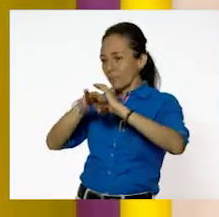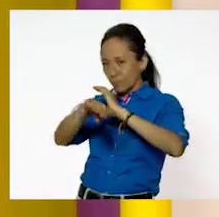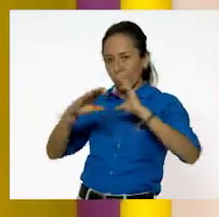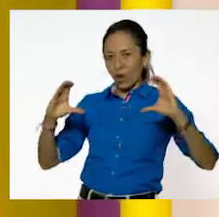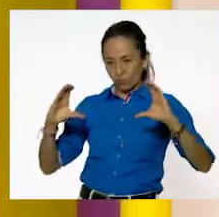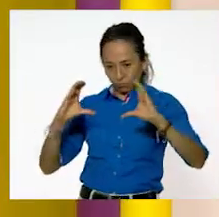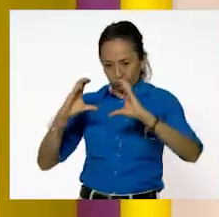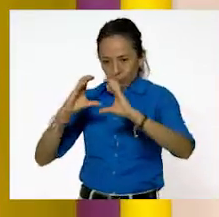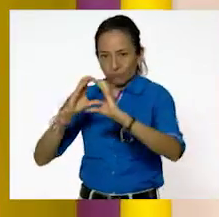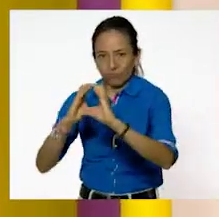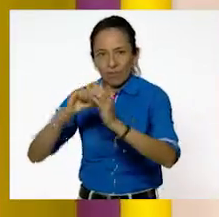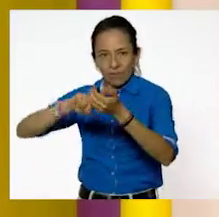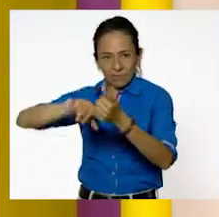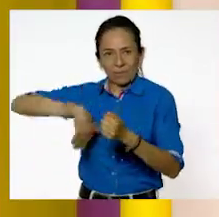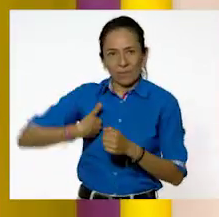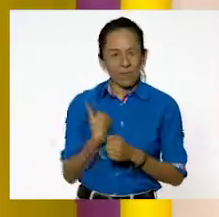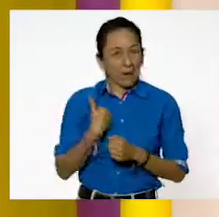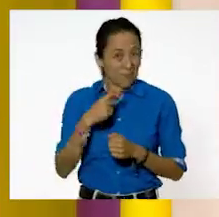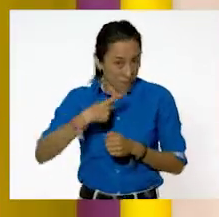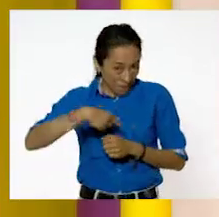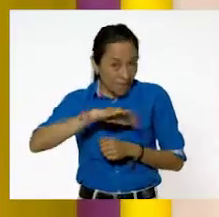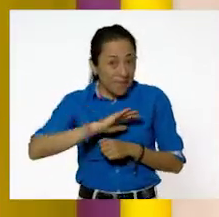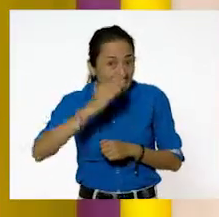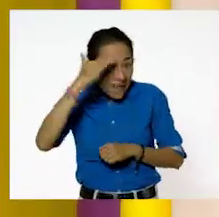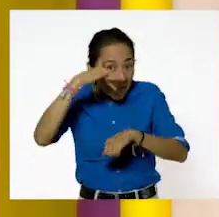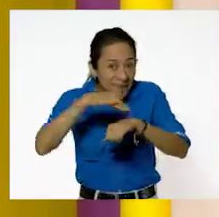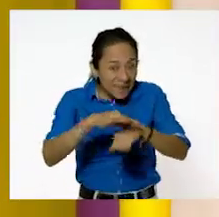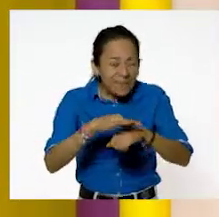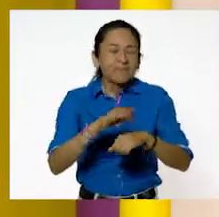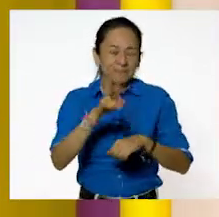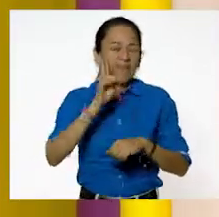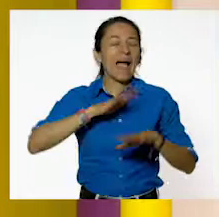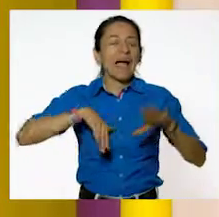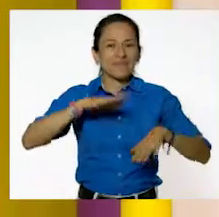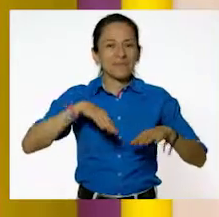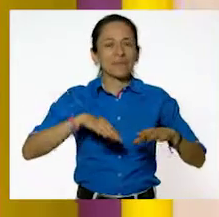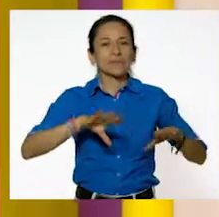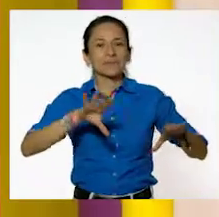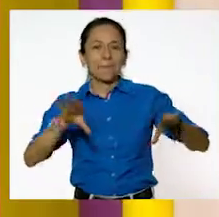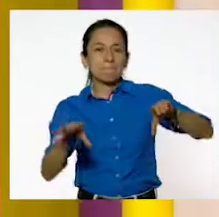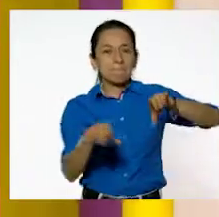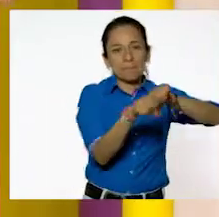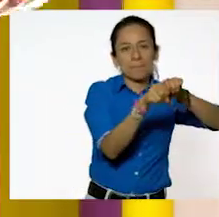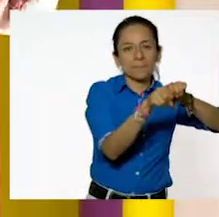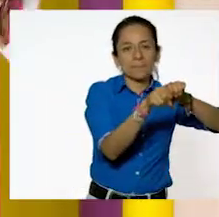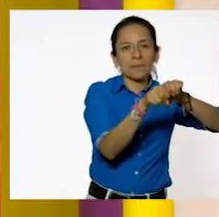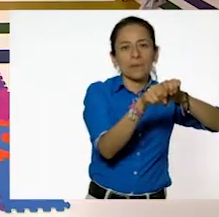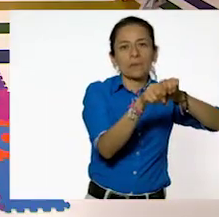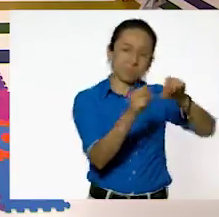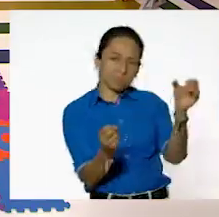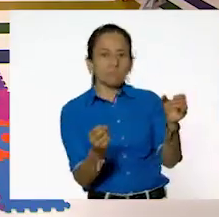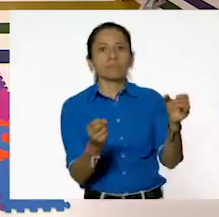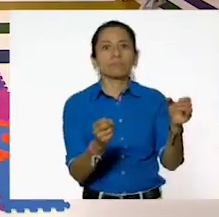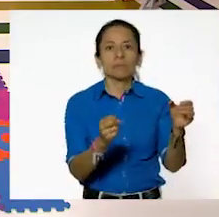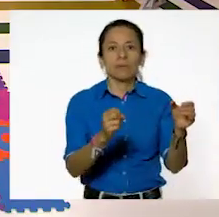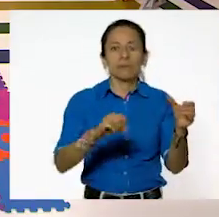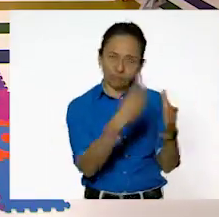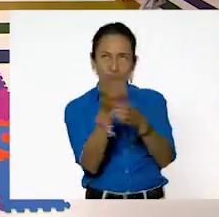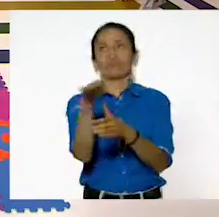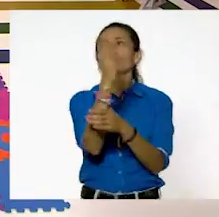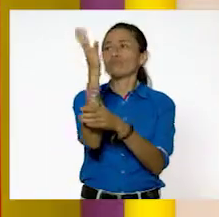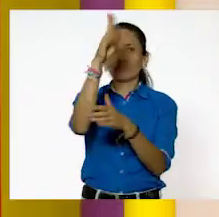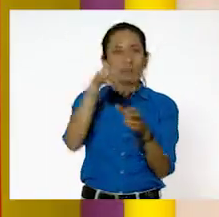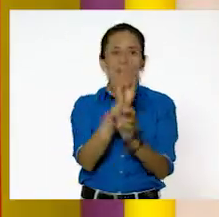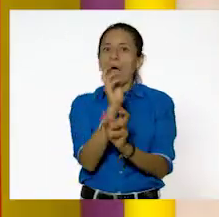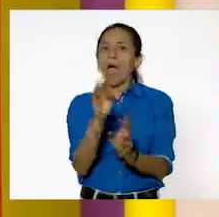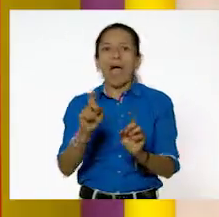Así es. En algunas ocasiones, no sé si les ha pasado, que a veces cuando la manguera se zafa de la llave, sale el agua por todos lados. ¿Cierto? Precisamente